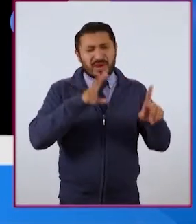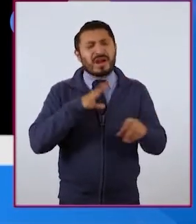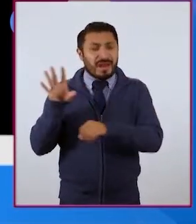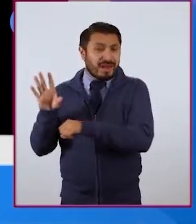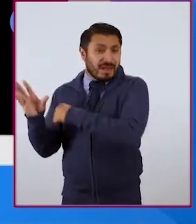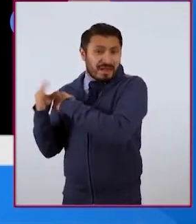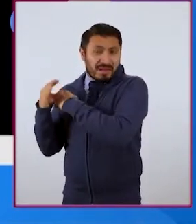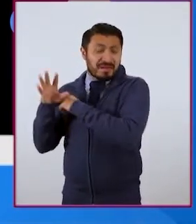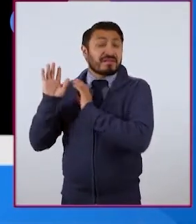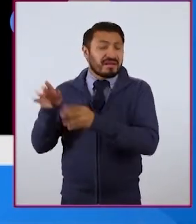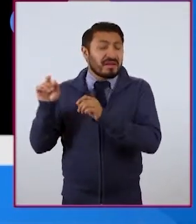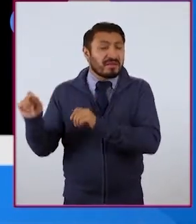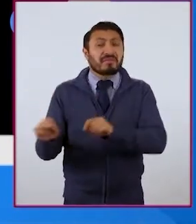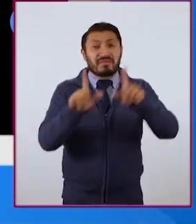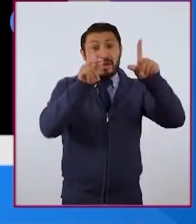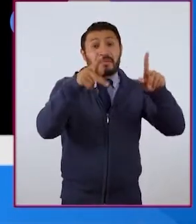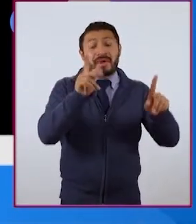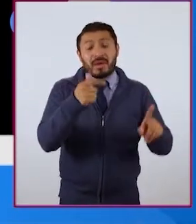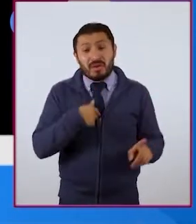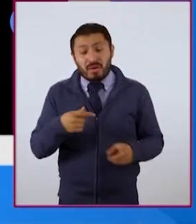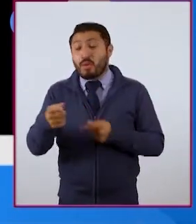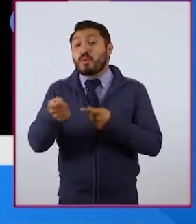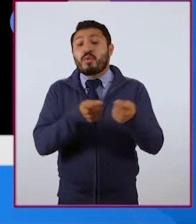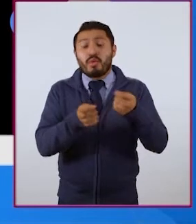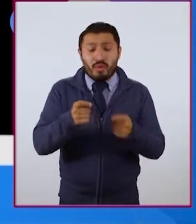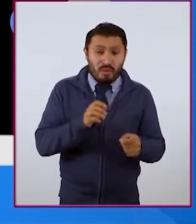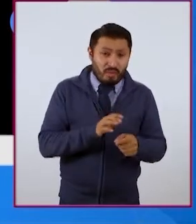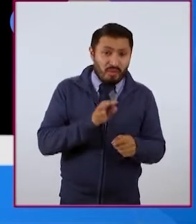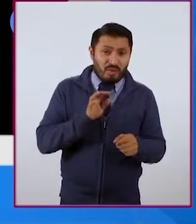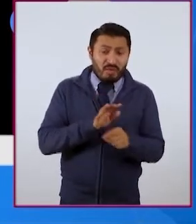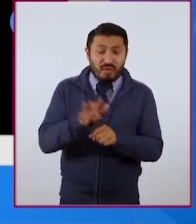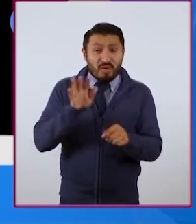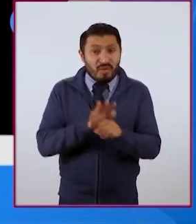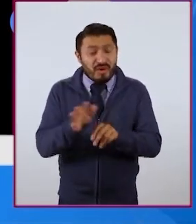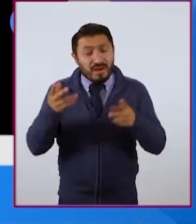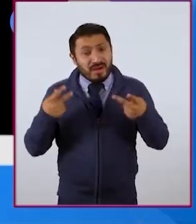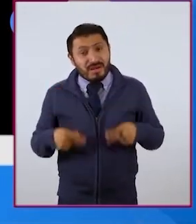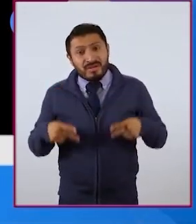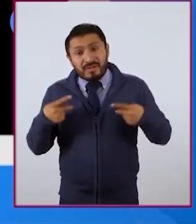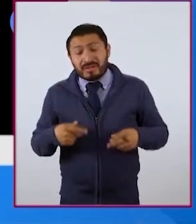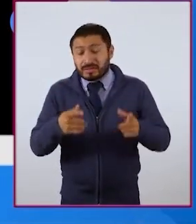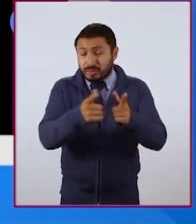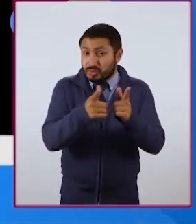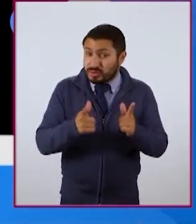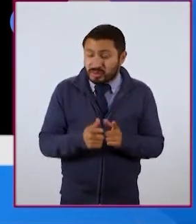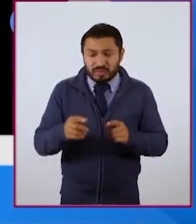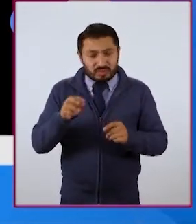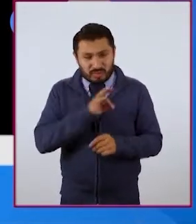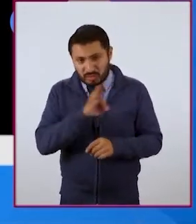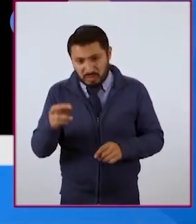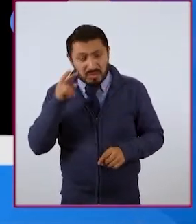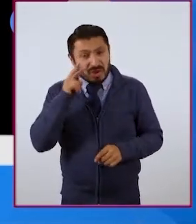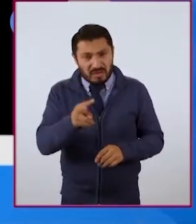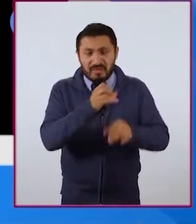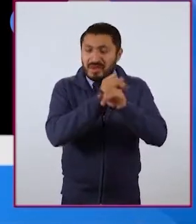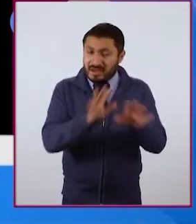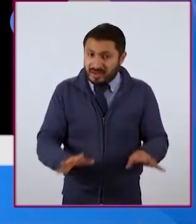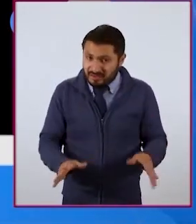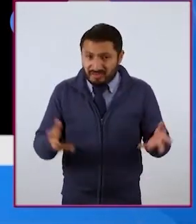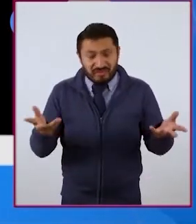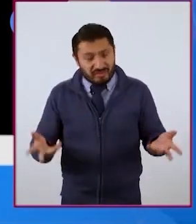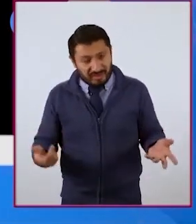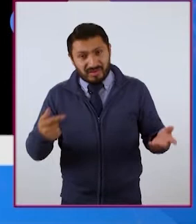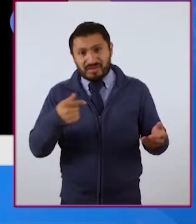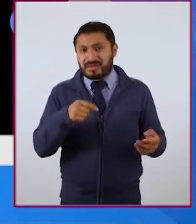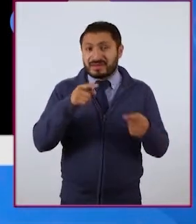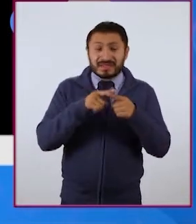consentimiento, pero también yo tengo controlado qué esfera o qué personas, qué grupos pueden ver esa información. No